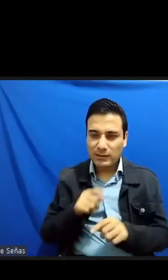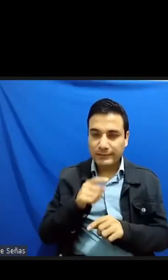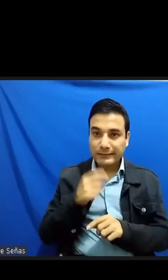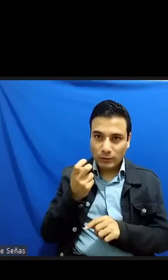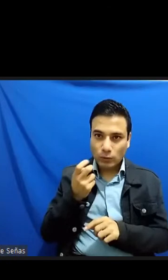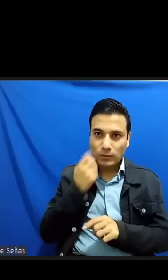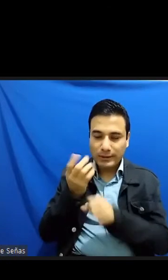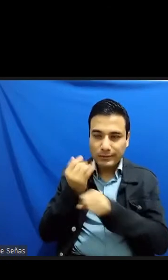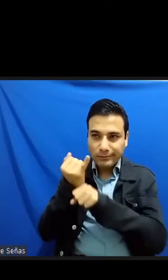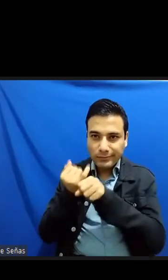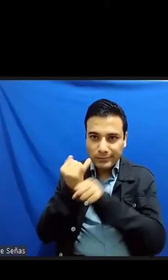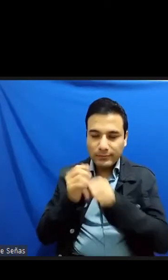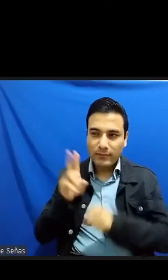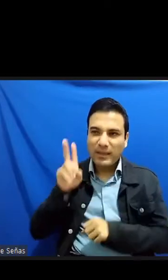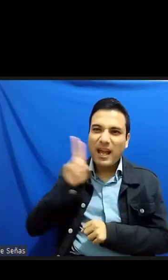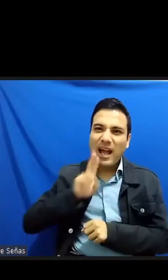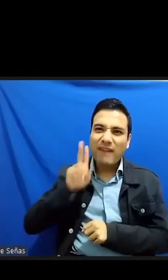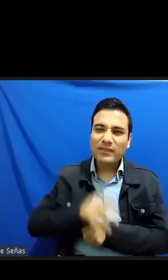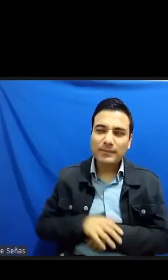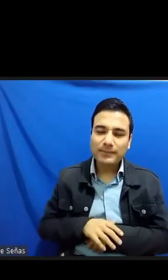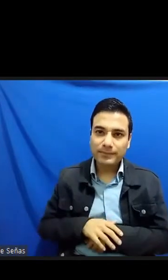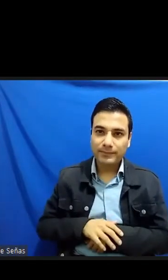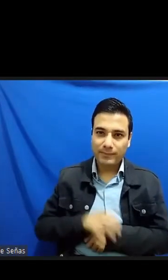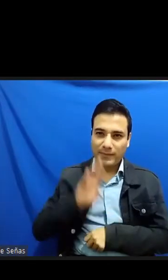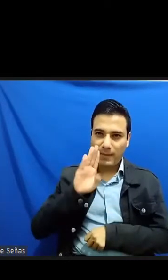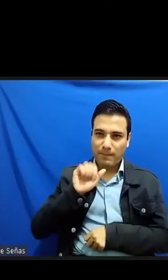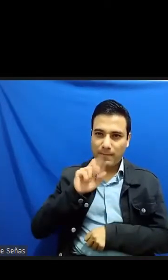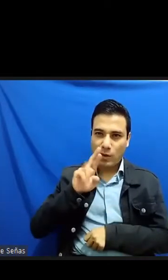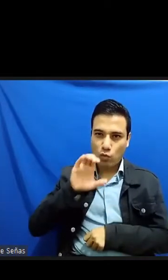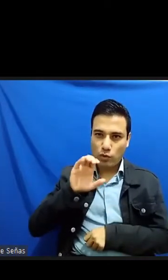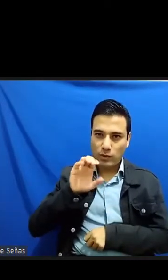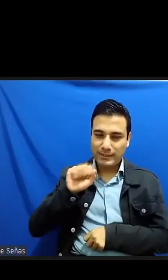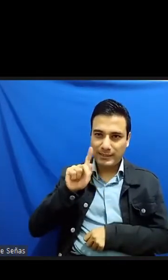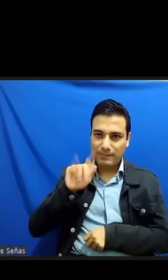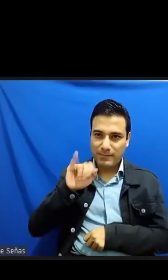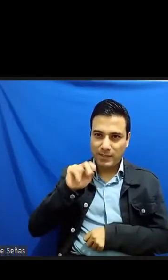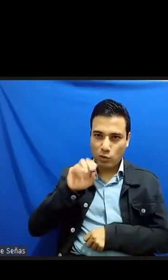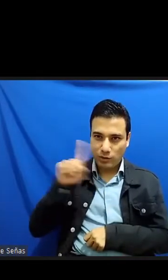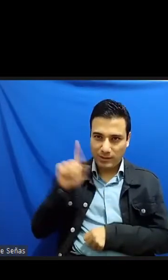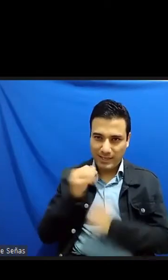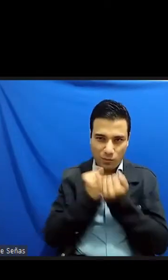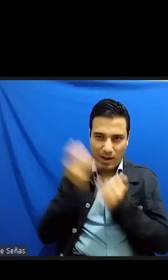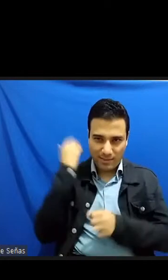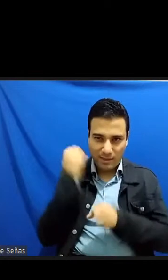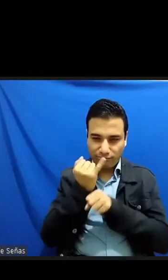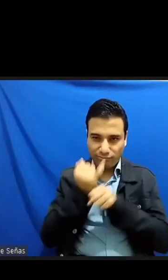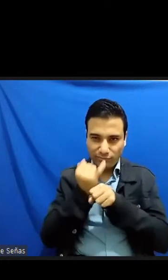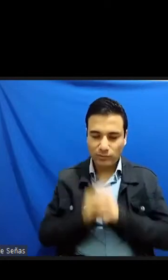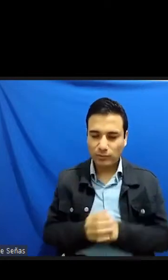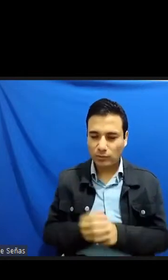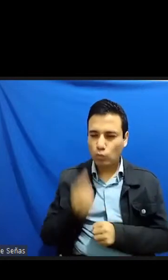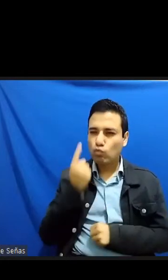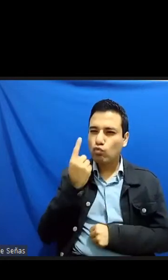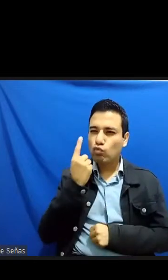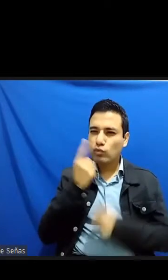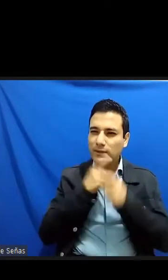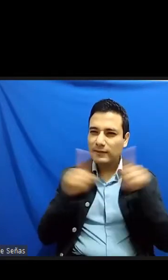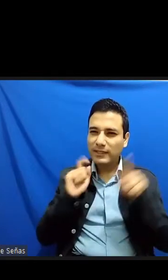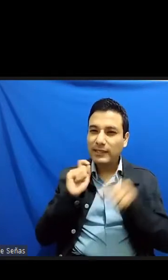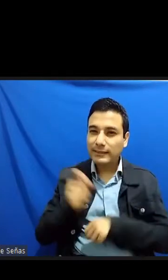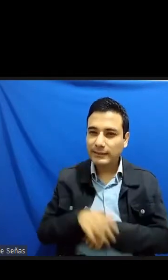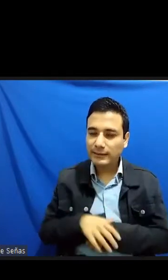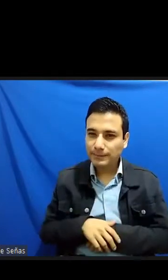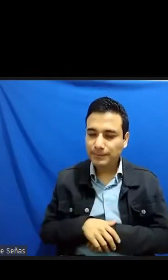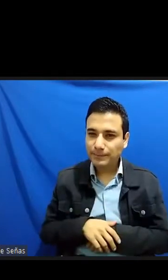pistas de lo que Barujo Espinosa estudió también la gran diferencia que existe entre un vacío